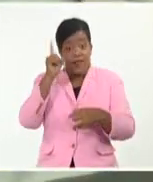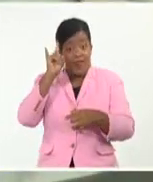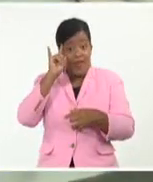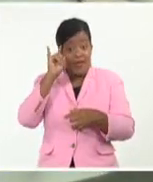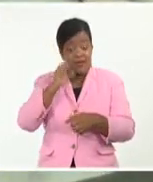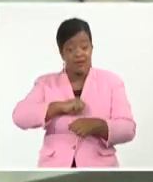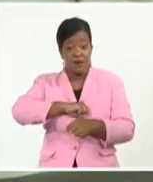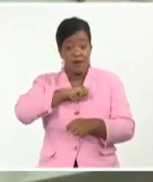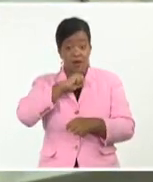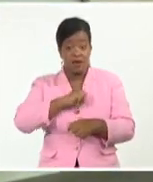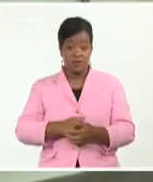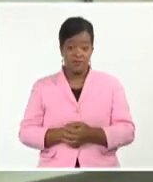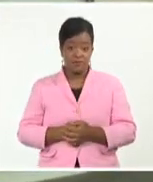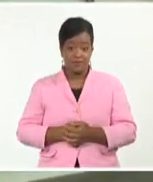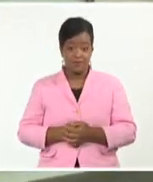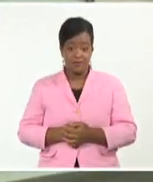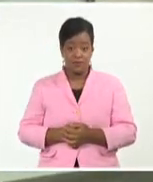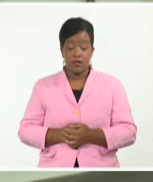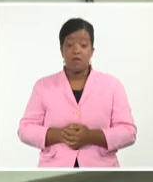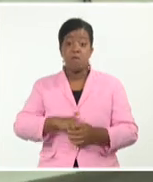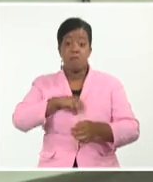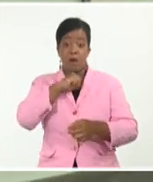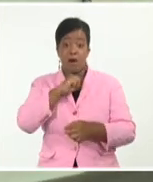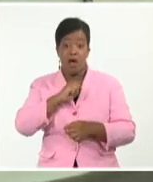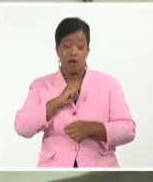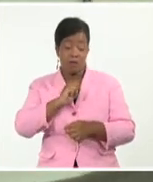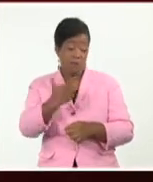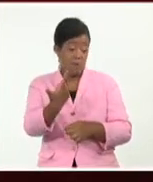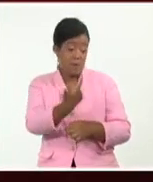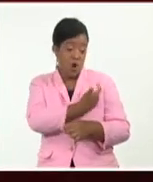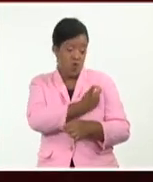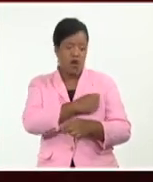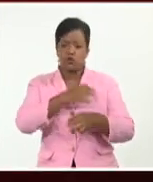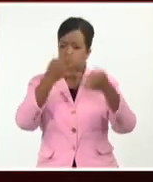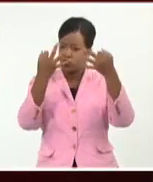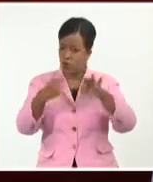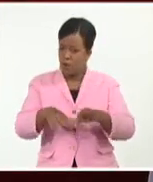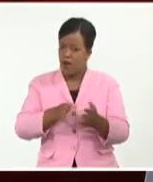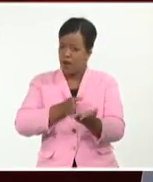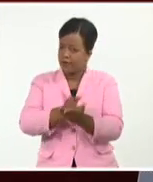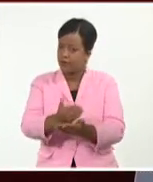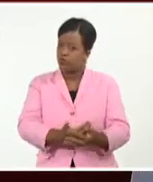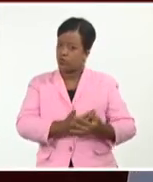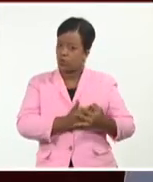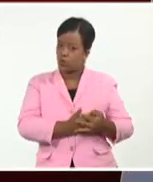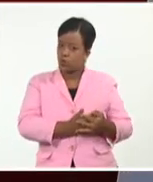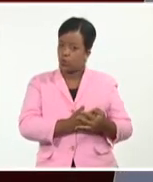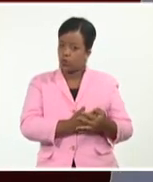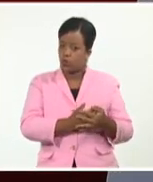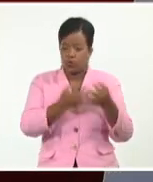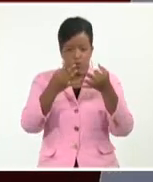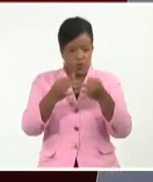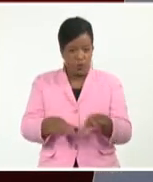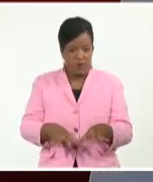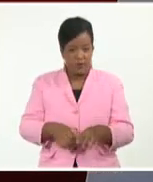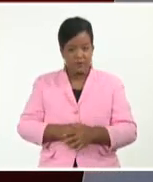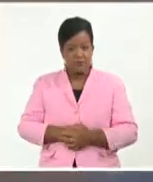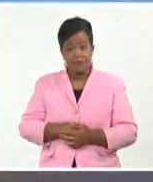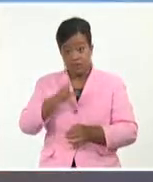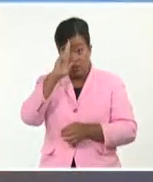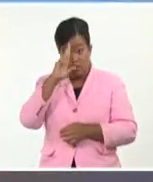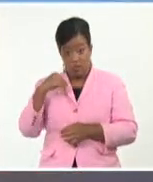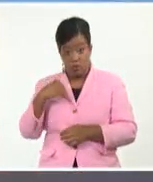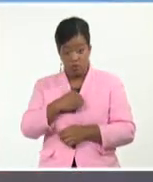no es recomendable que interrumpa esa fuente de alimentación. Bien claro, ¿verdad? La especialista reitera además que los